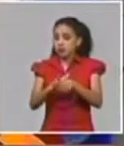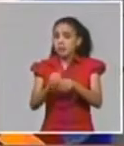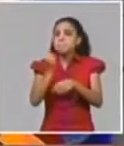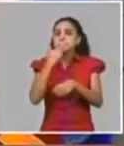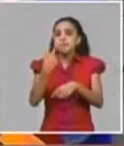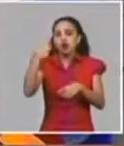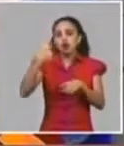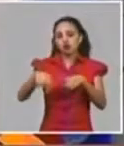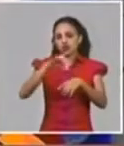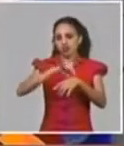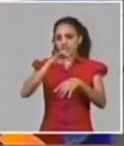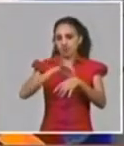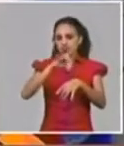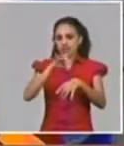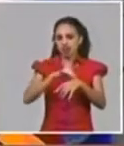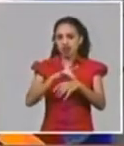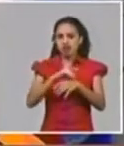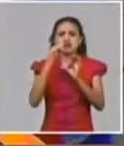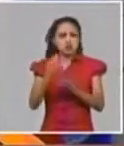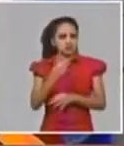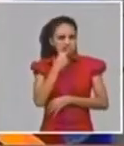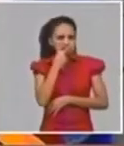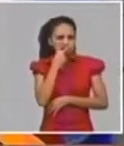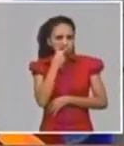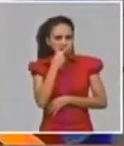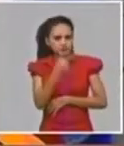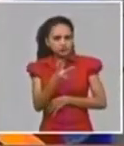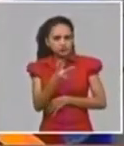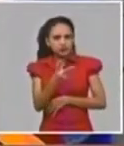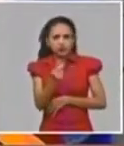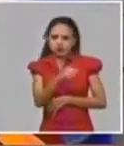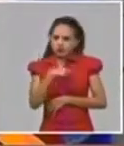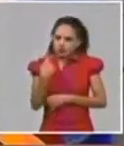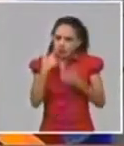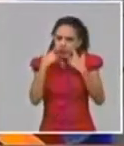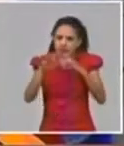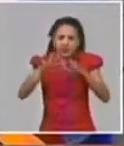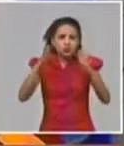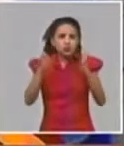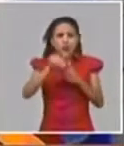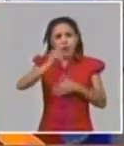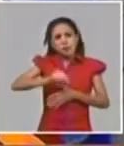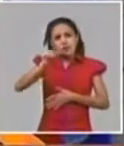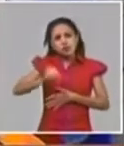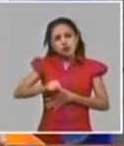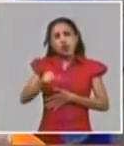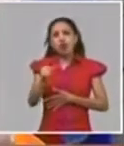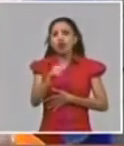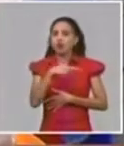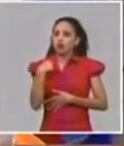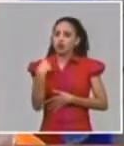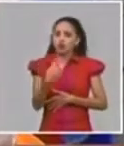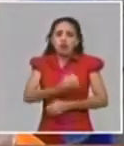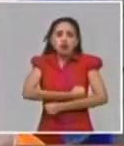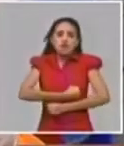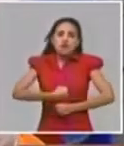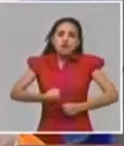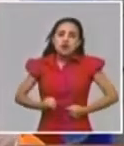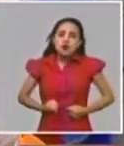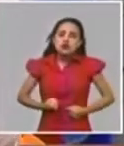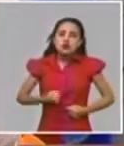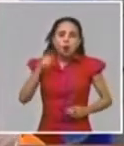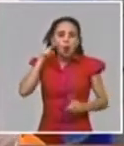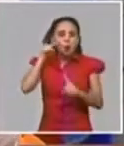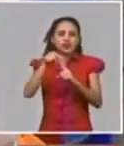para todos siempre para todos los casos para nosotros son importantes y en todo hacemos el mayor esfuerzo por salvarles